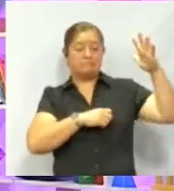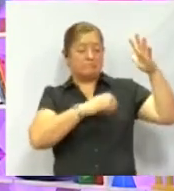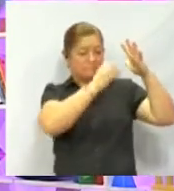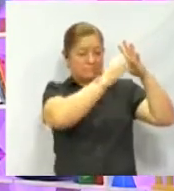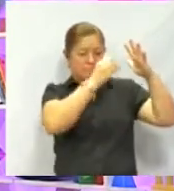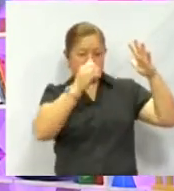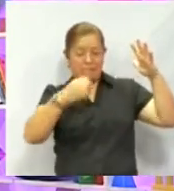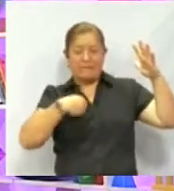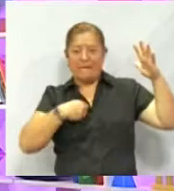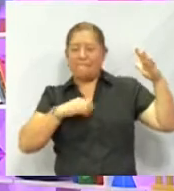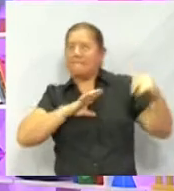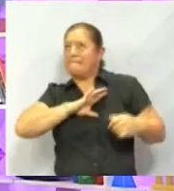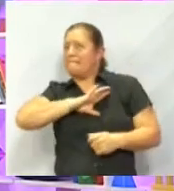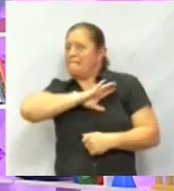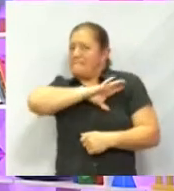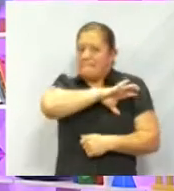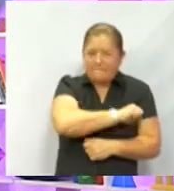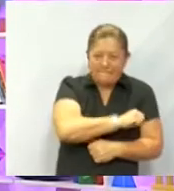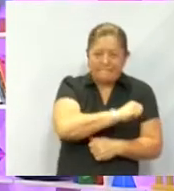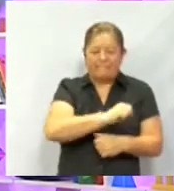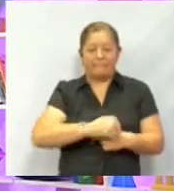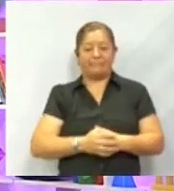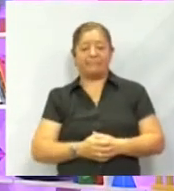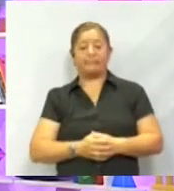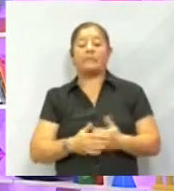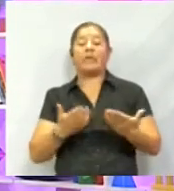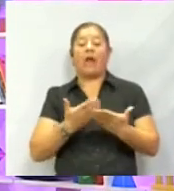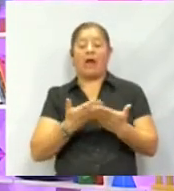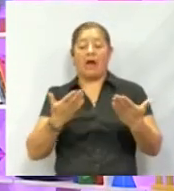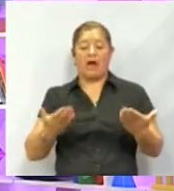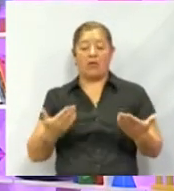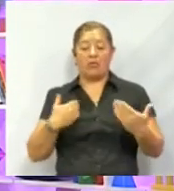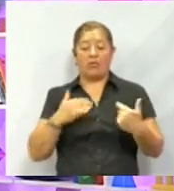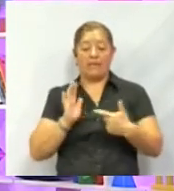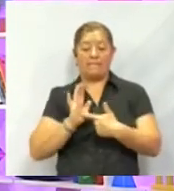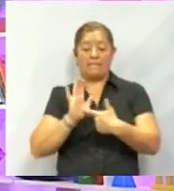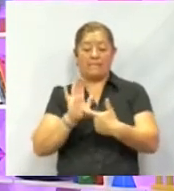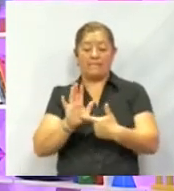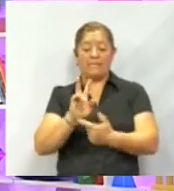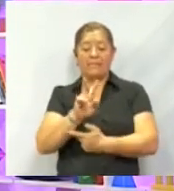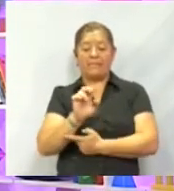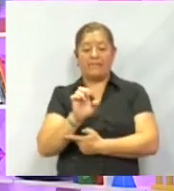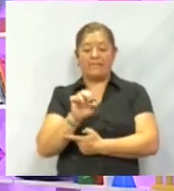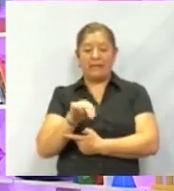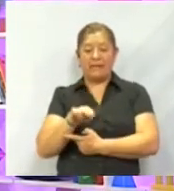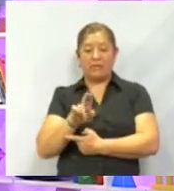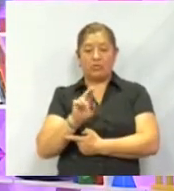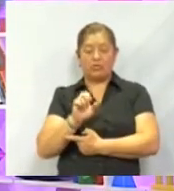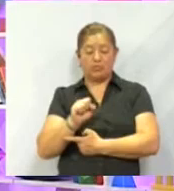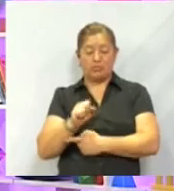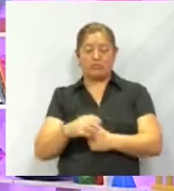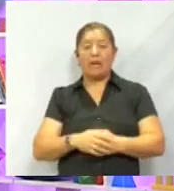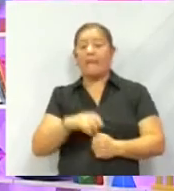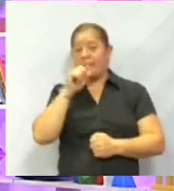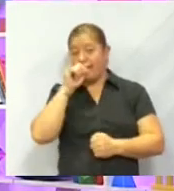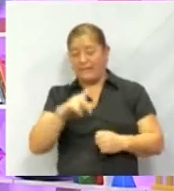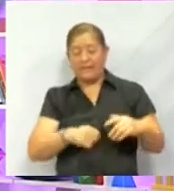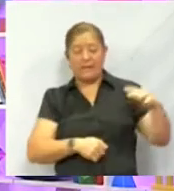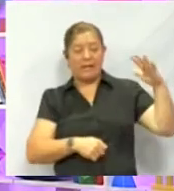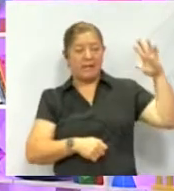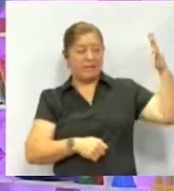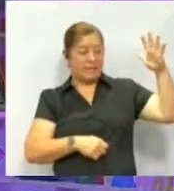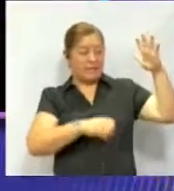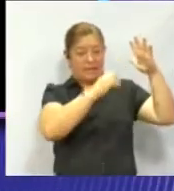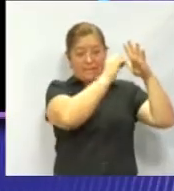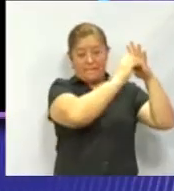muy, muy, muy, muy aficionado. A continuación te vamos a presentar a Venus. Venus, que también por muchas culturas